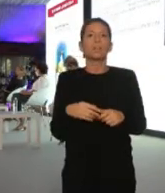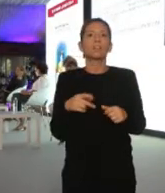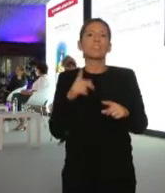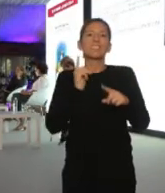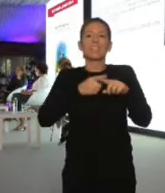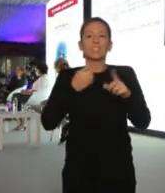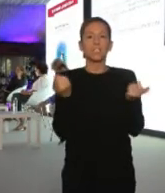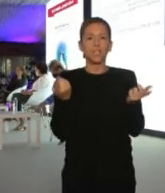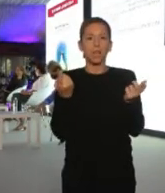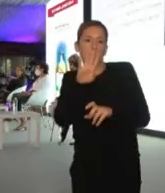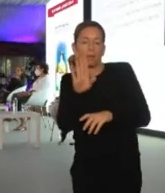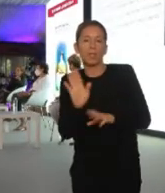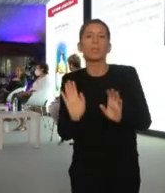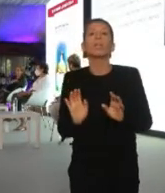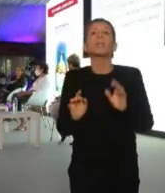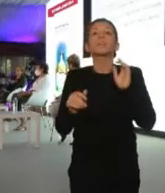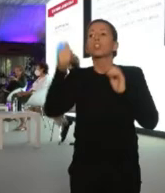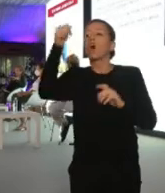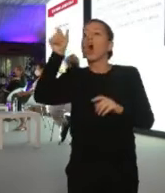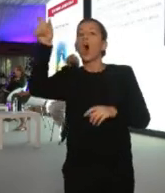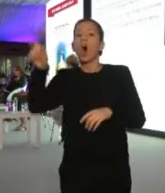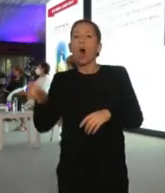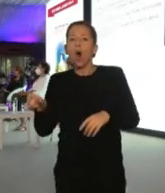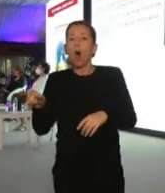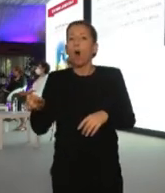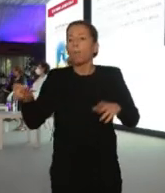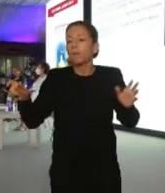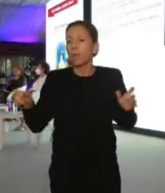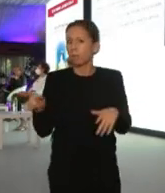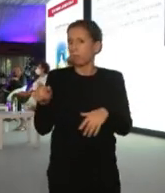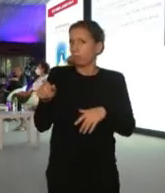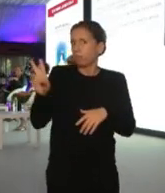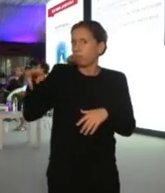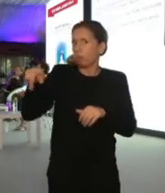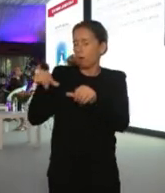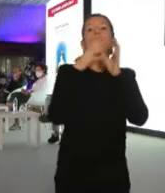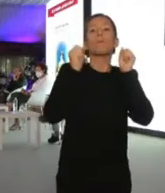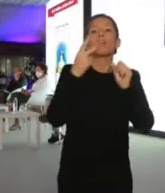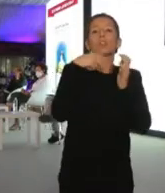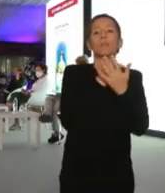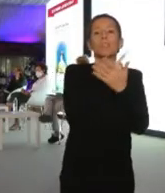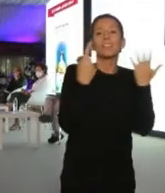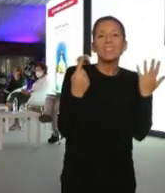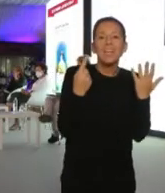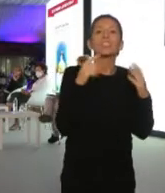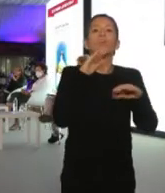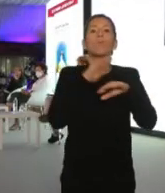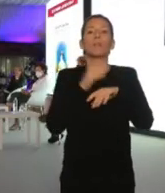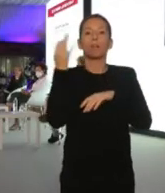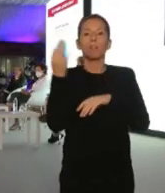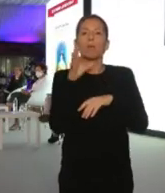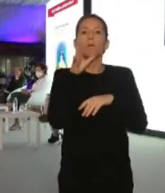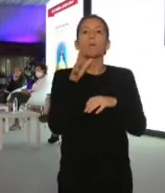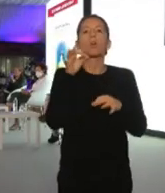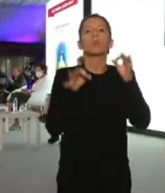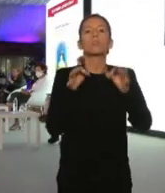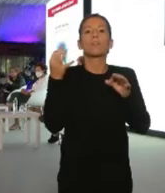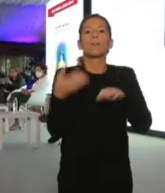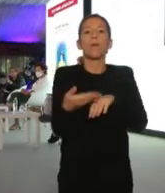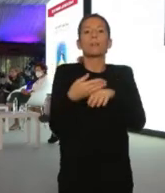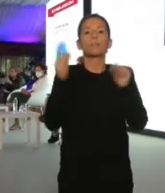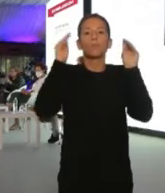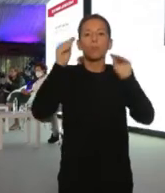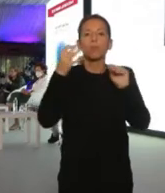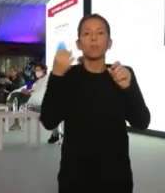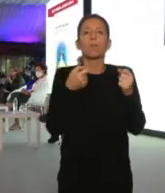dificultades para cualquier persona y más sin eso para una mujer. La justicia tiene que estar formada, tiene que facilitar, porque la